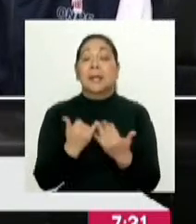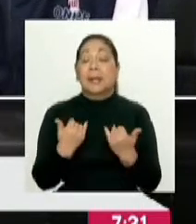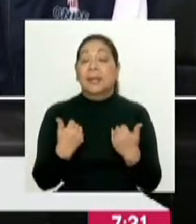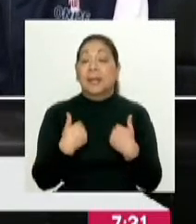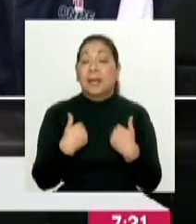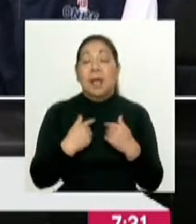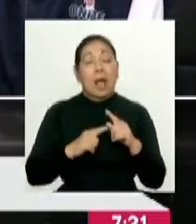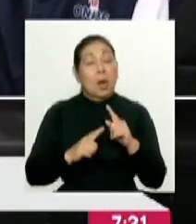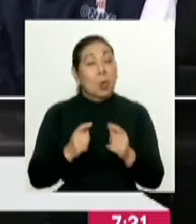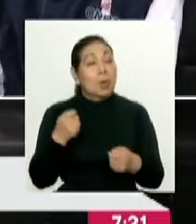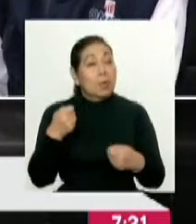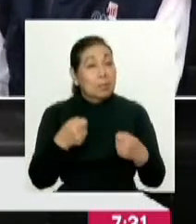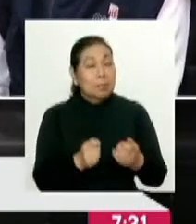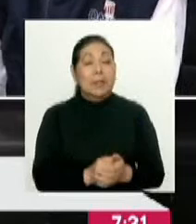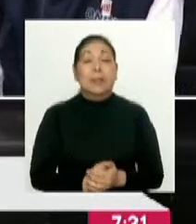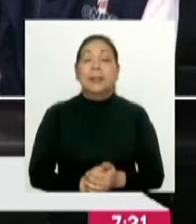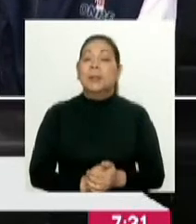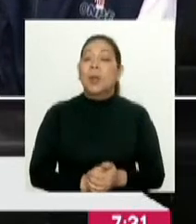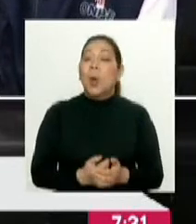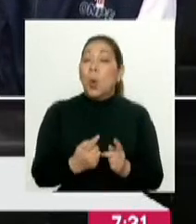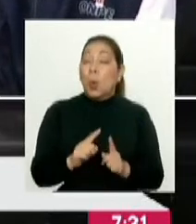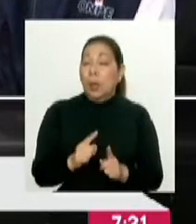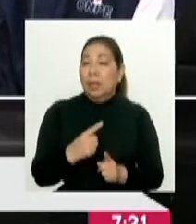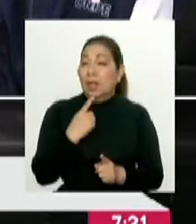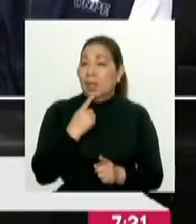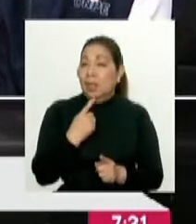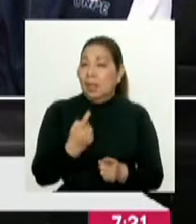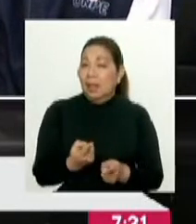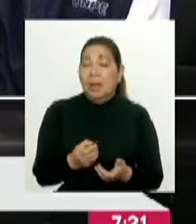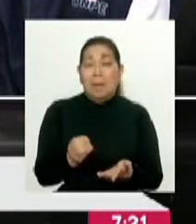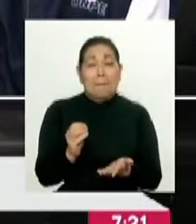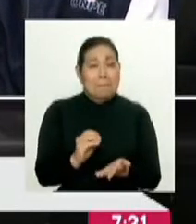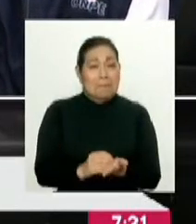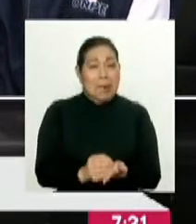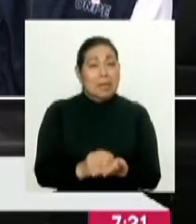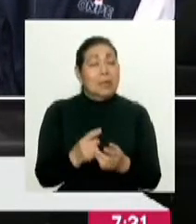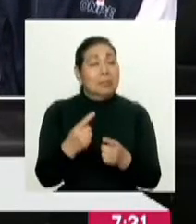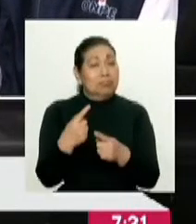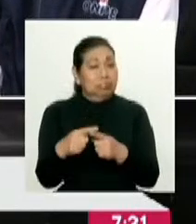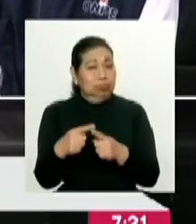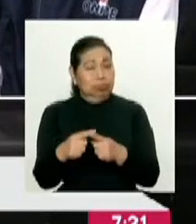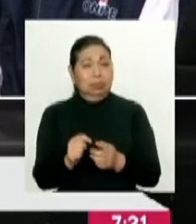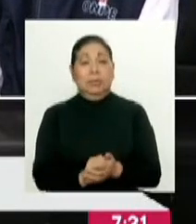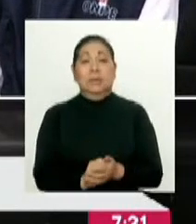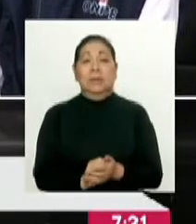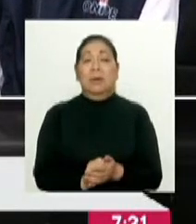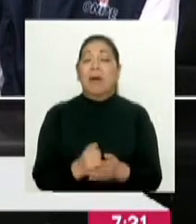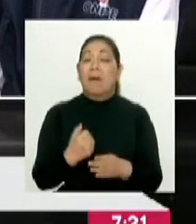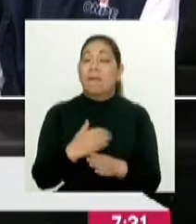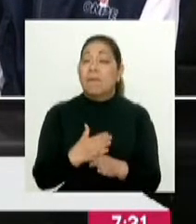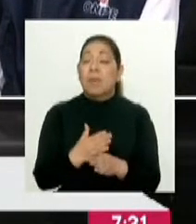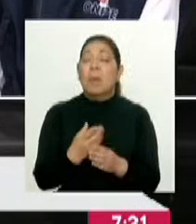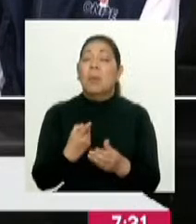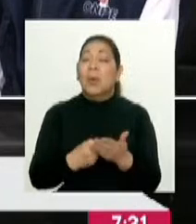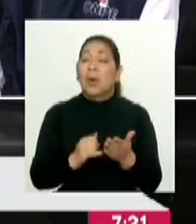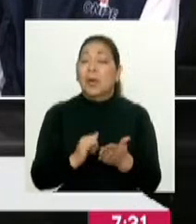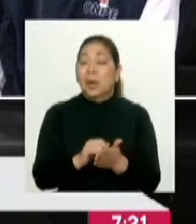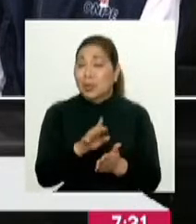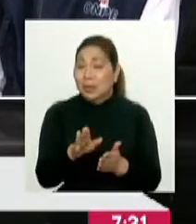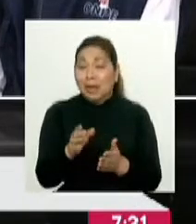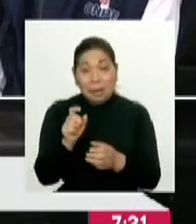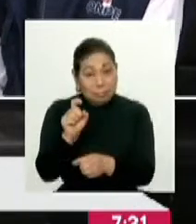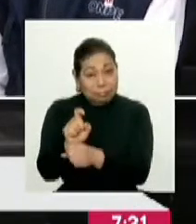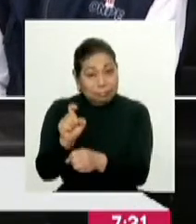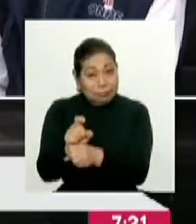tenido algún aporte o ingreso. Ahora, cuando señalo que no hay excusa, además porque son múltiples las modalidades, es porque en realidad ustedes han